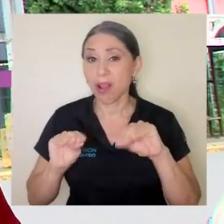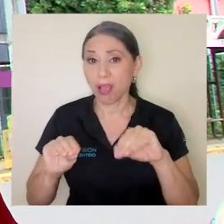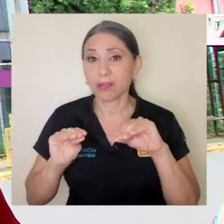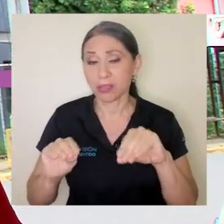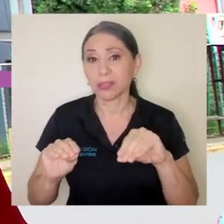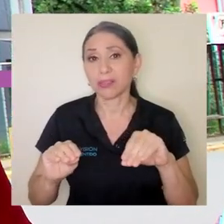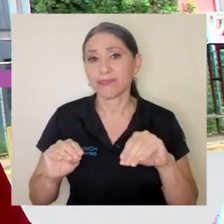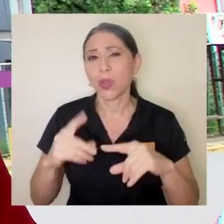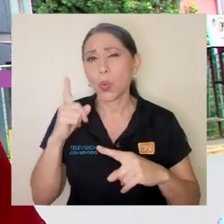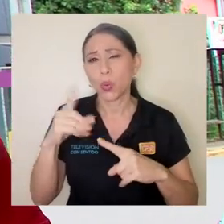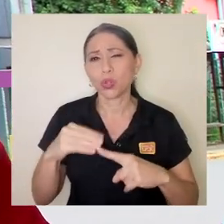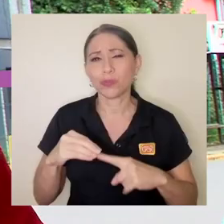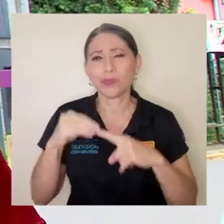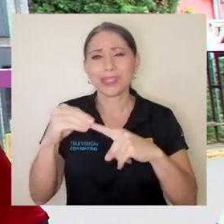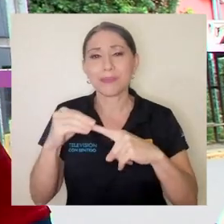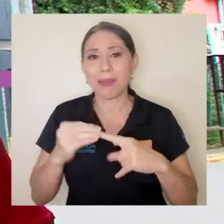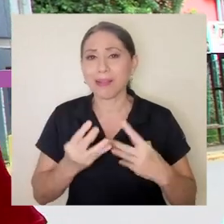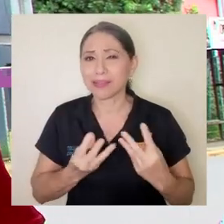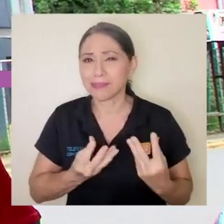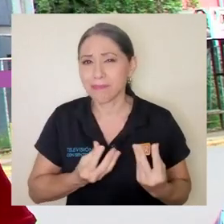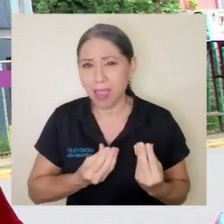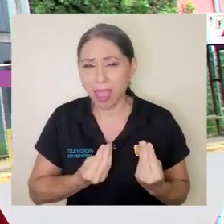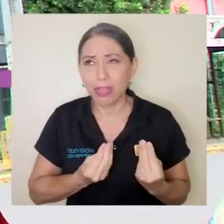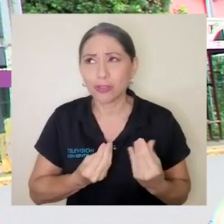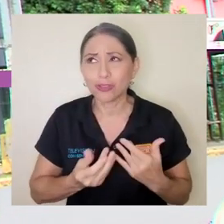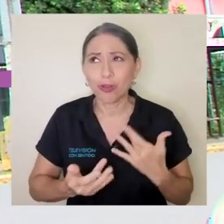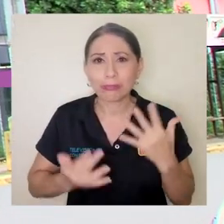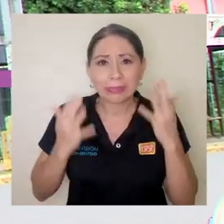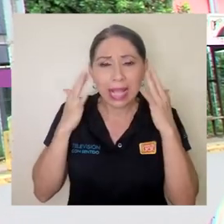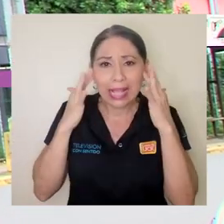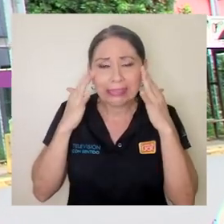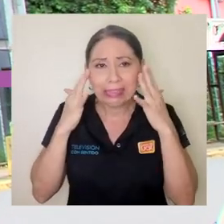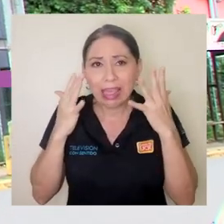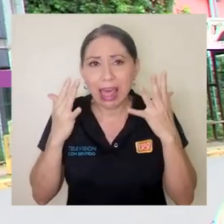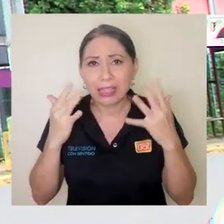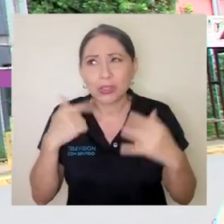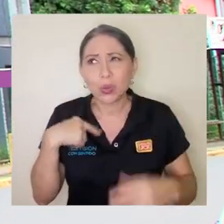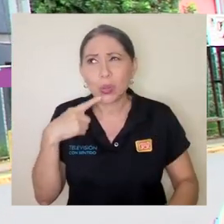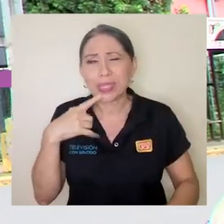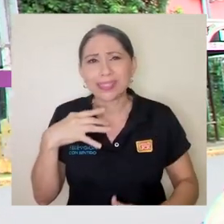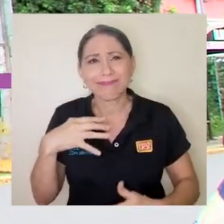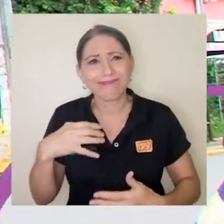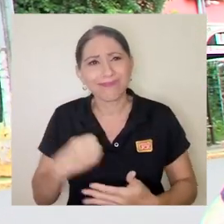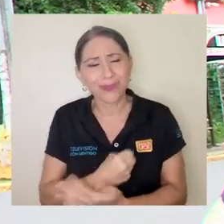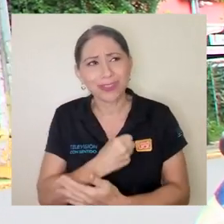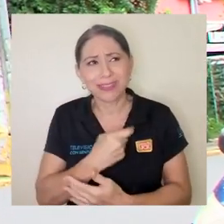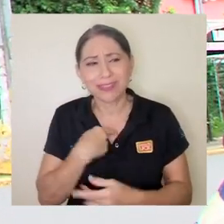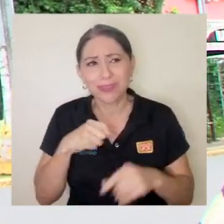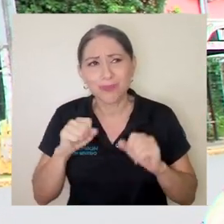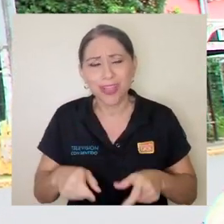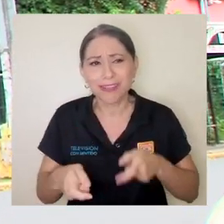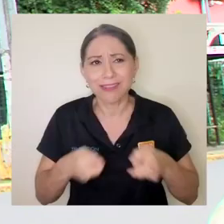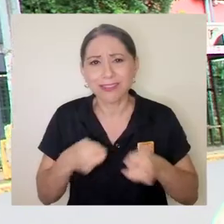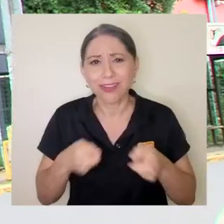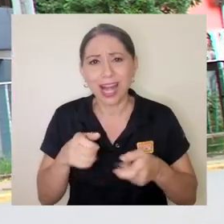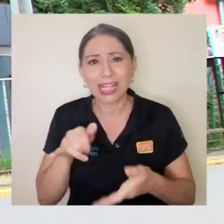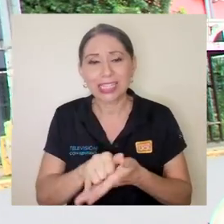uno de los principales miedos o ansiedades o cosas que uno dice pues, pucha, ¿podré controlar esto?